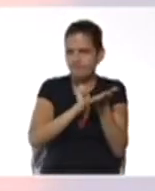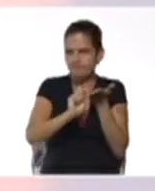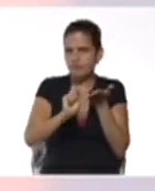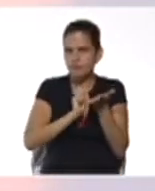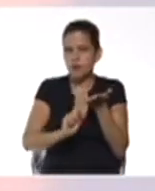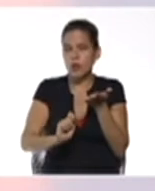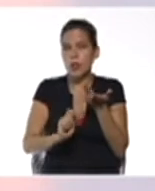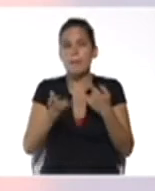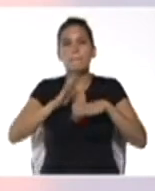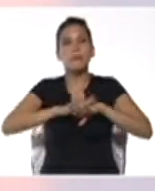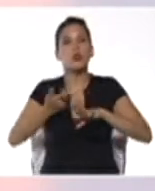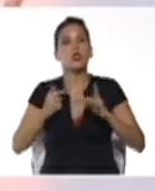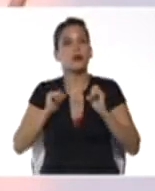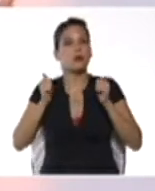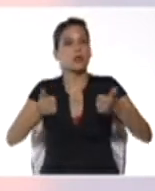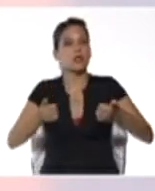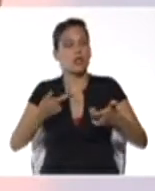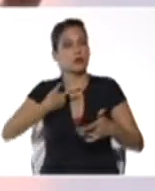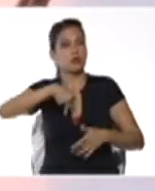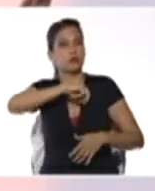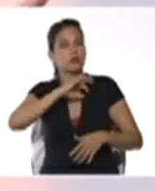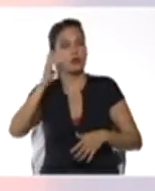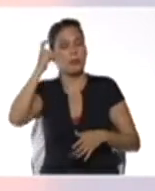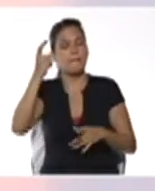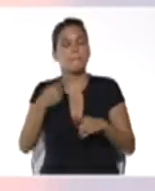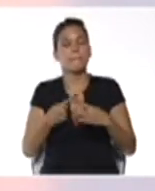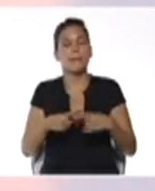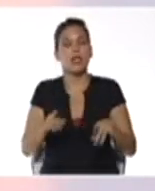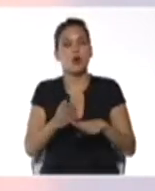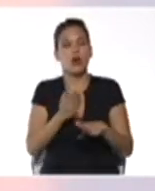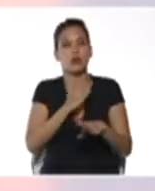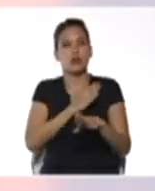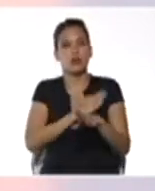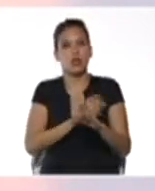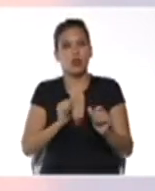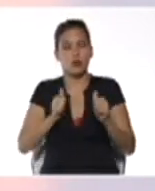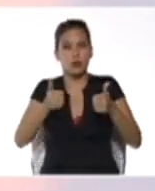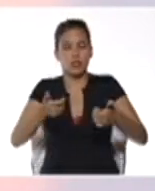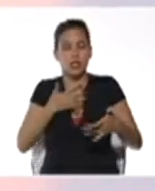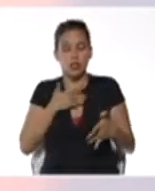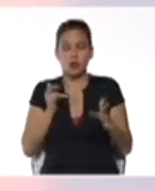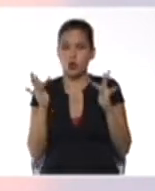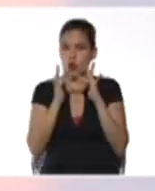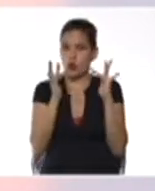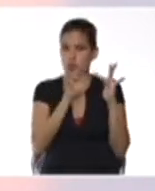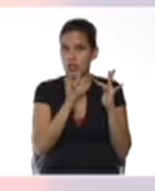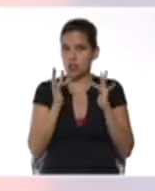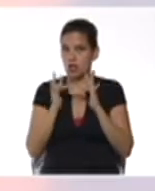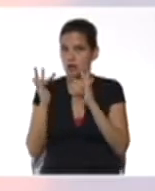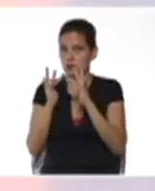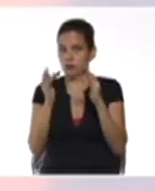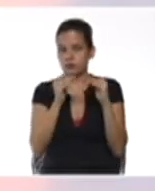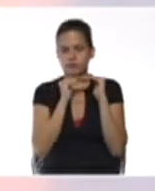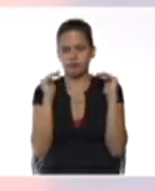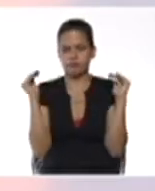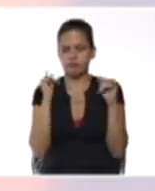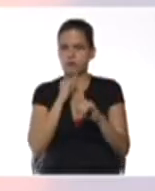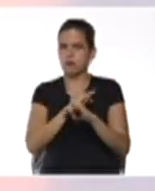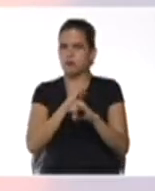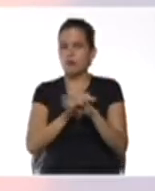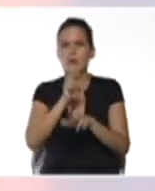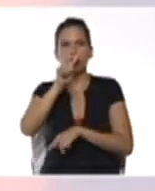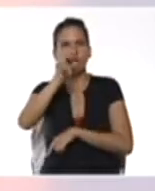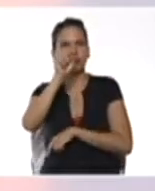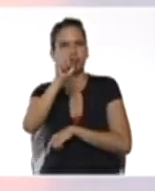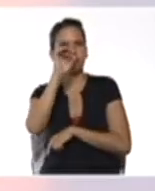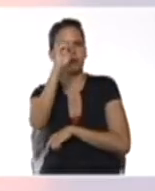porque ya va a comenzar nuestro día. Pero antes de comenzar queremos invitarles a que se conecten a través de nuestras plataformas digitales